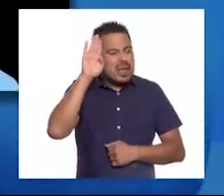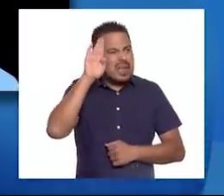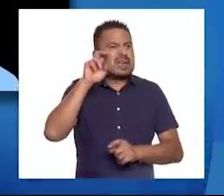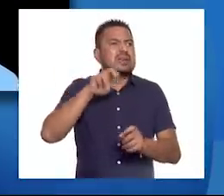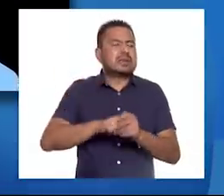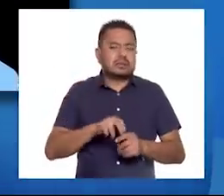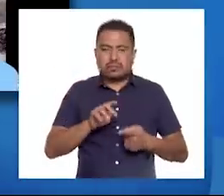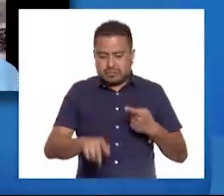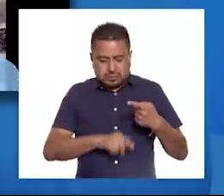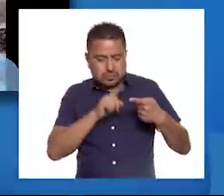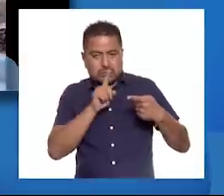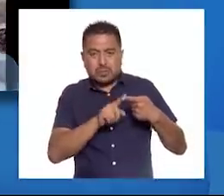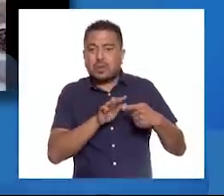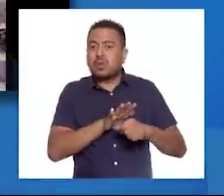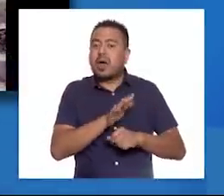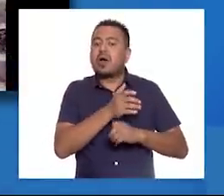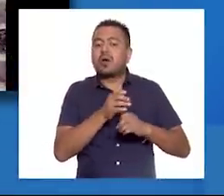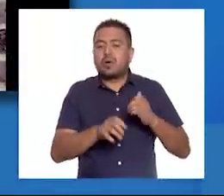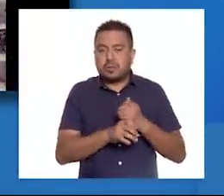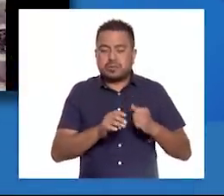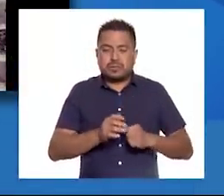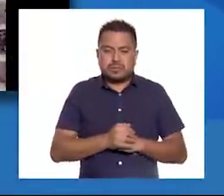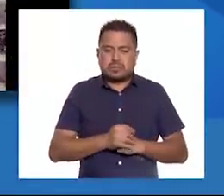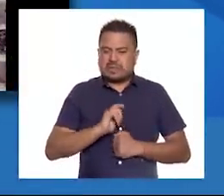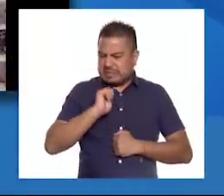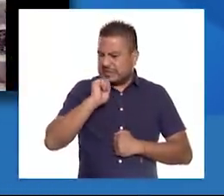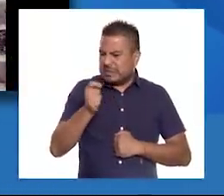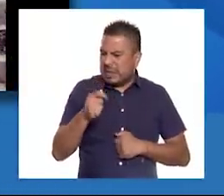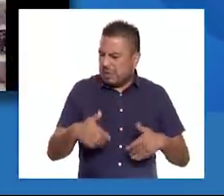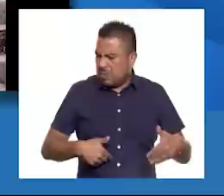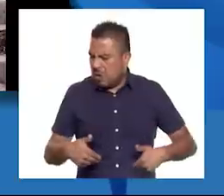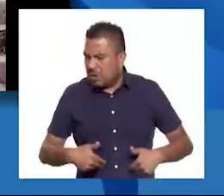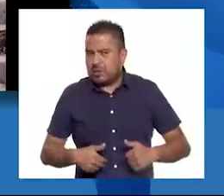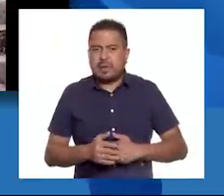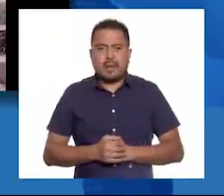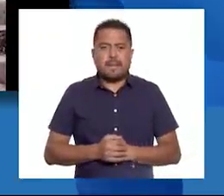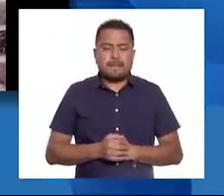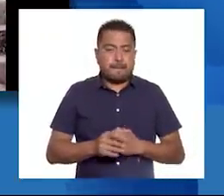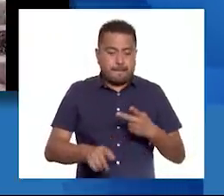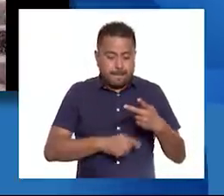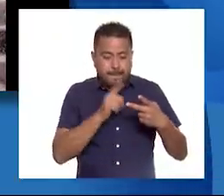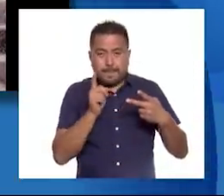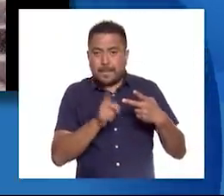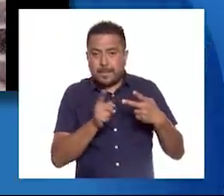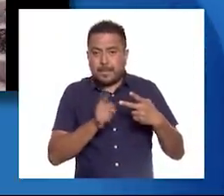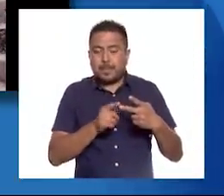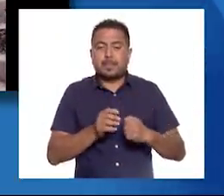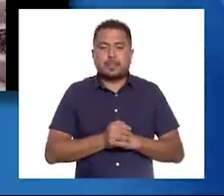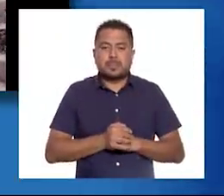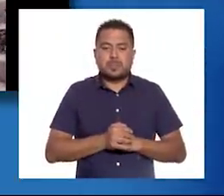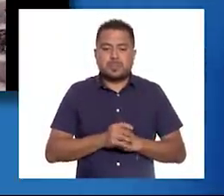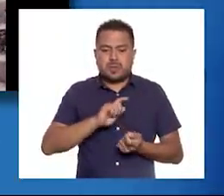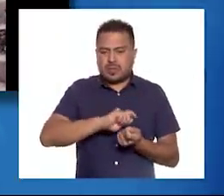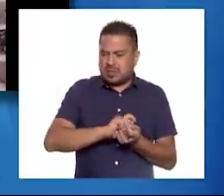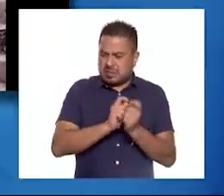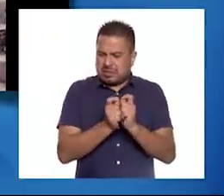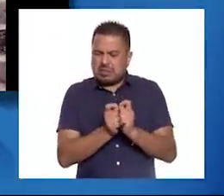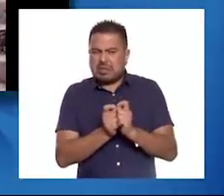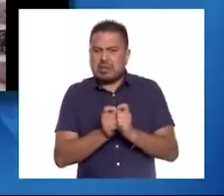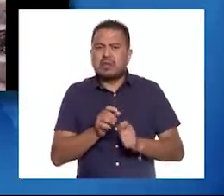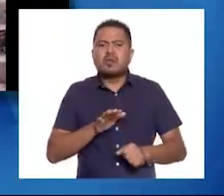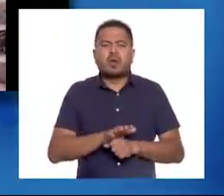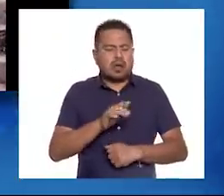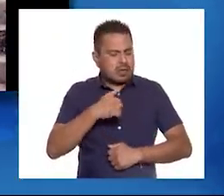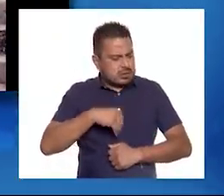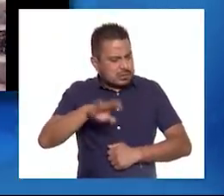1. La situación. ¿Qué es lo que te molesta? 2. Interpretación. ¿Qué